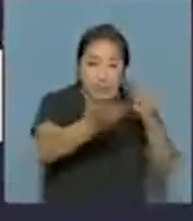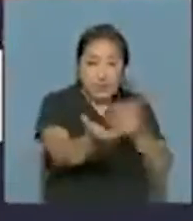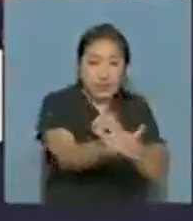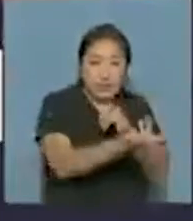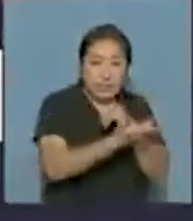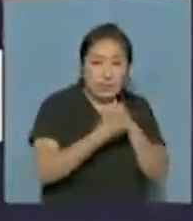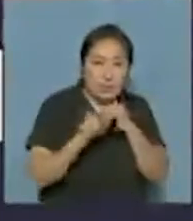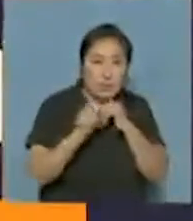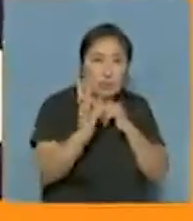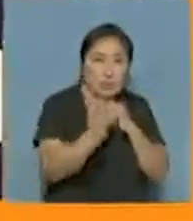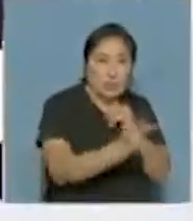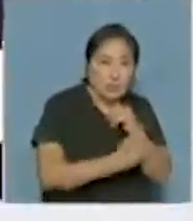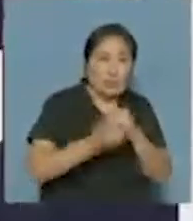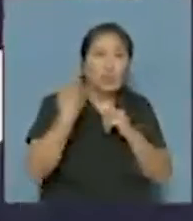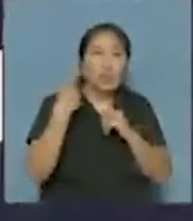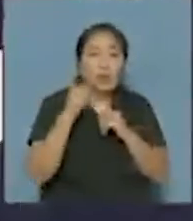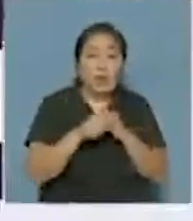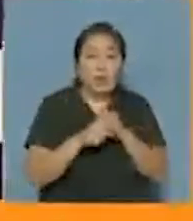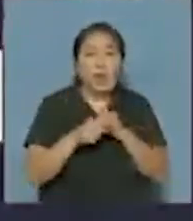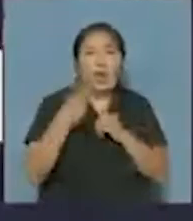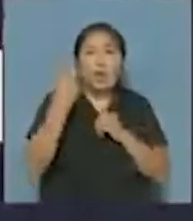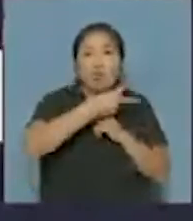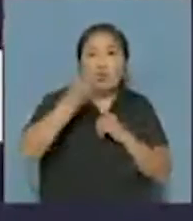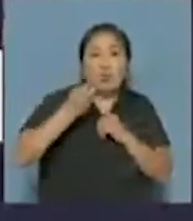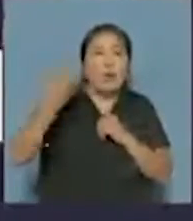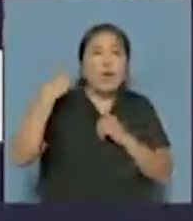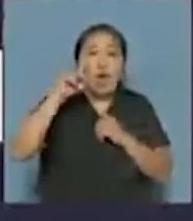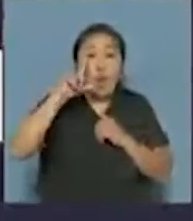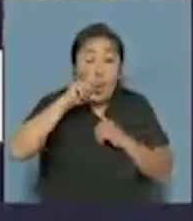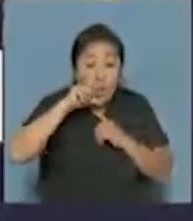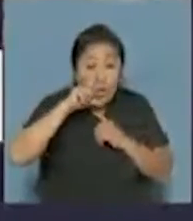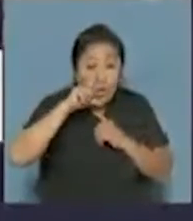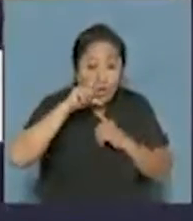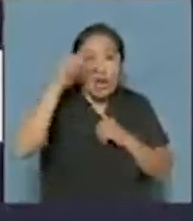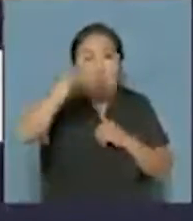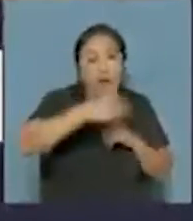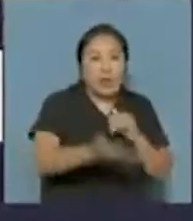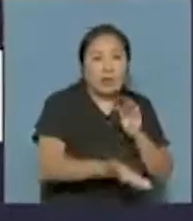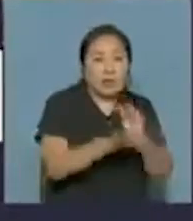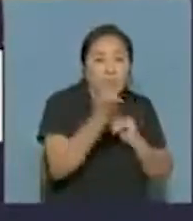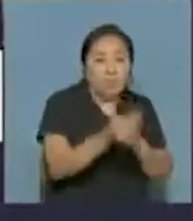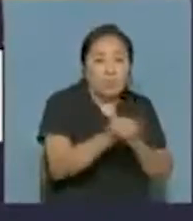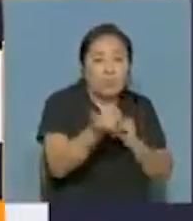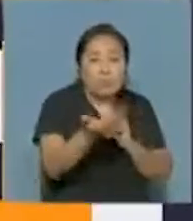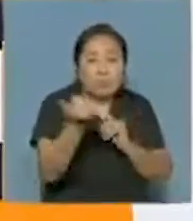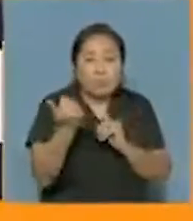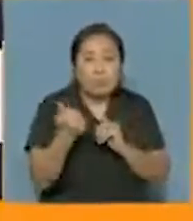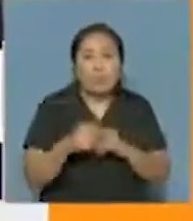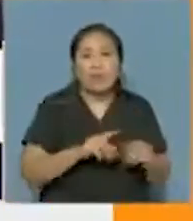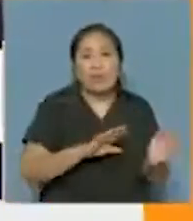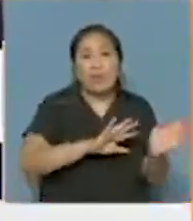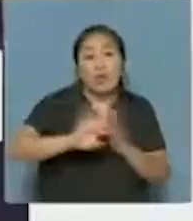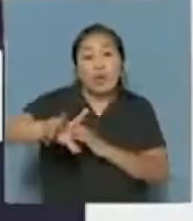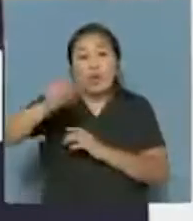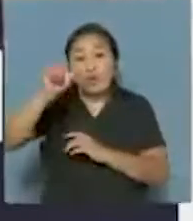Los primeros, aquellos que han plantado en las últimas dos semanas de julio, ya están cosechando. Otros que van, muy fuerte,